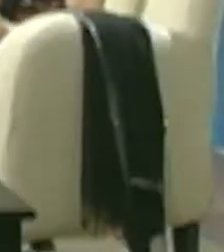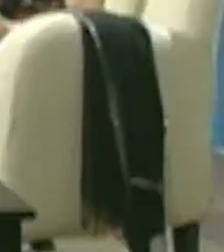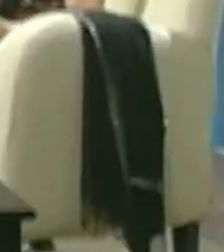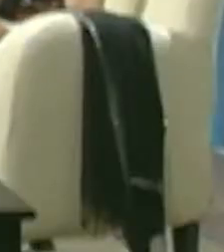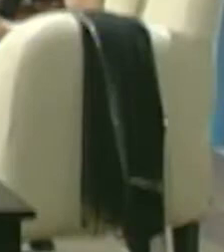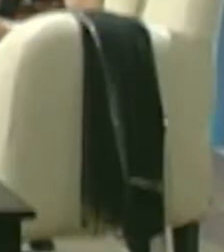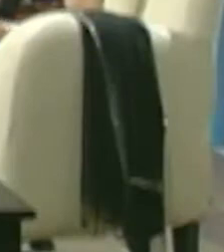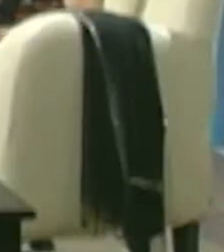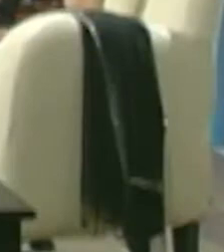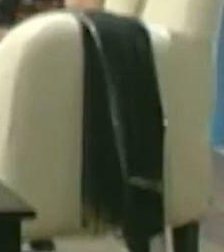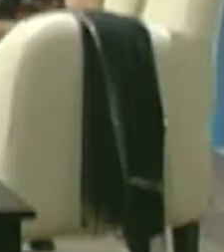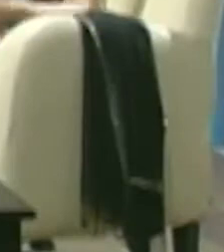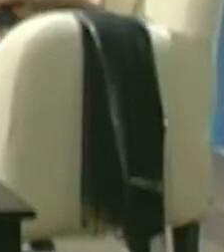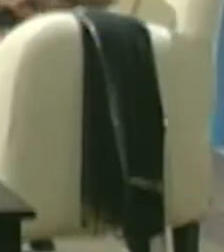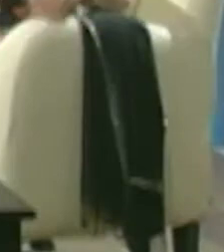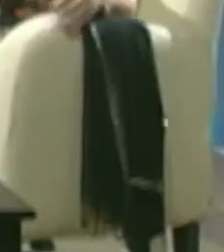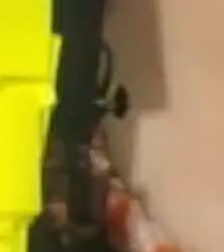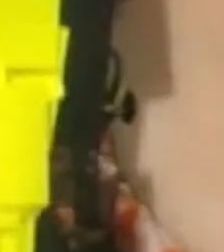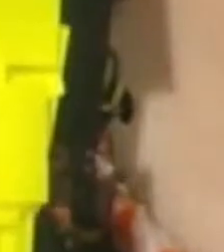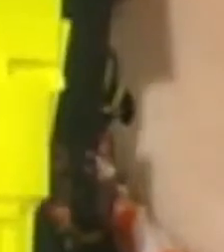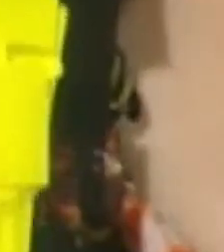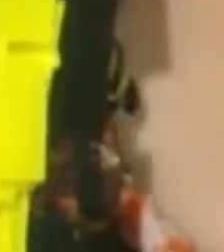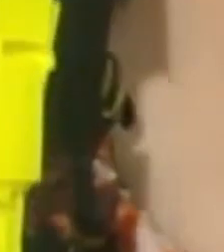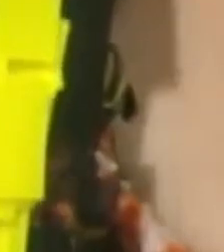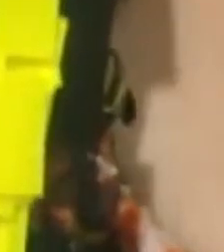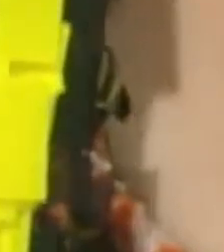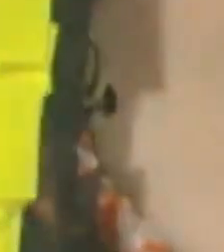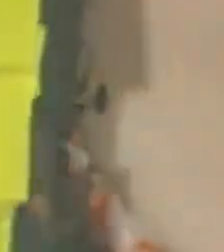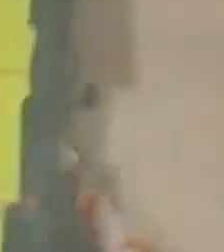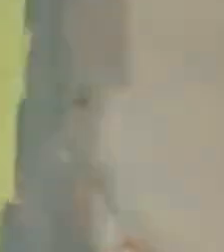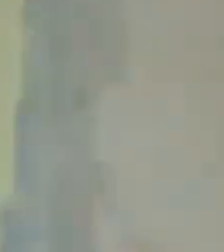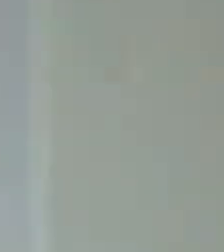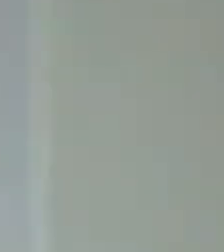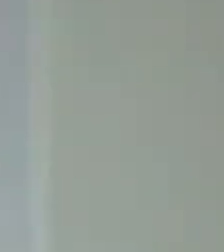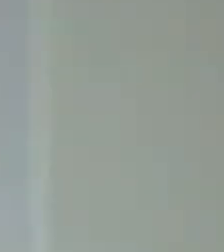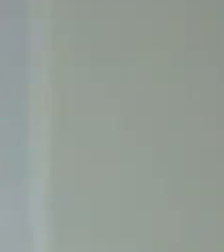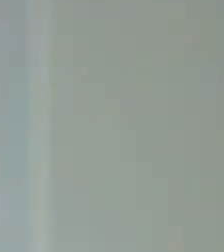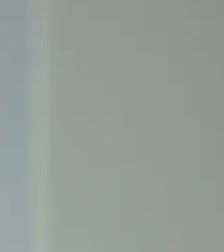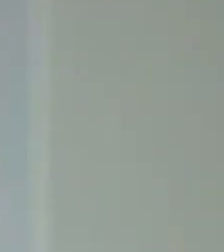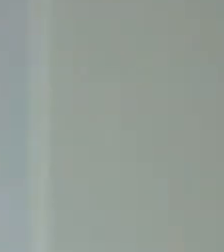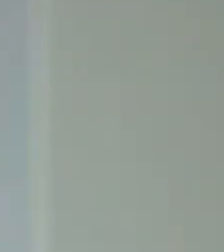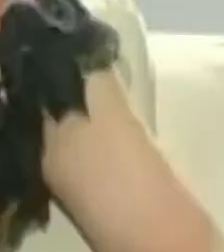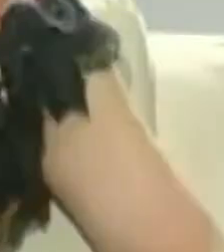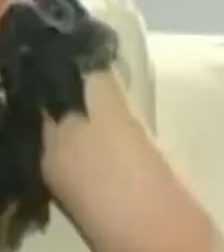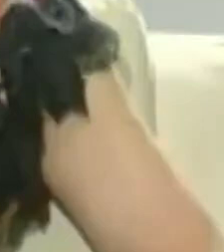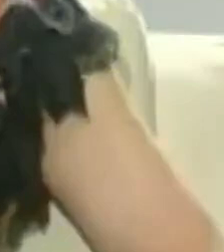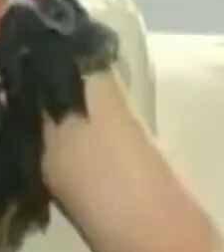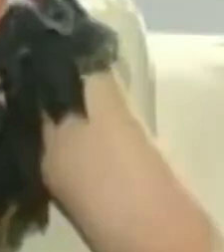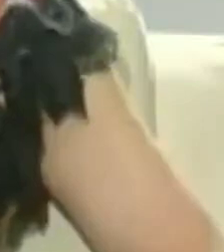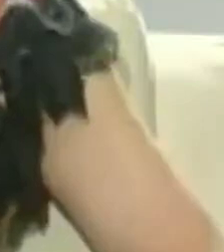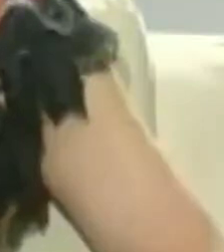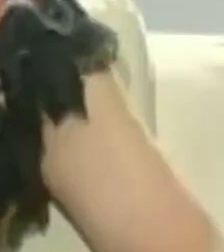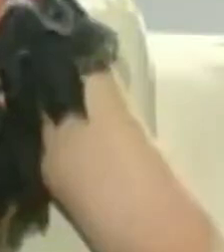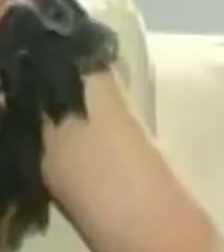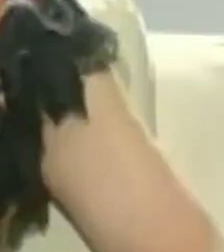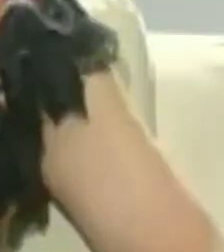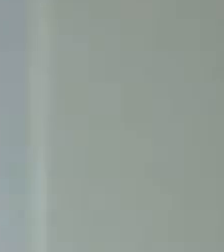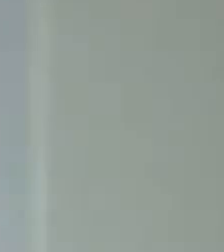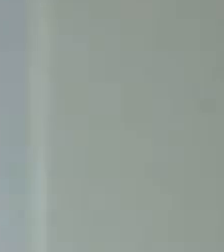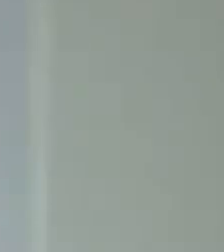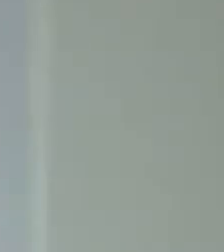es una mujer de letras realmente ha abarcado todos los géneros claro que cuando ya escribes tú le das vuelo y te